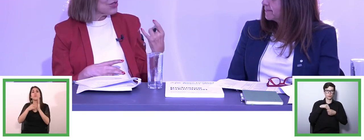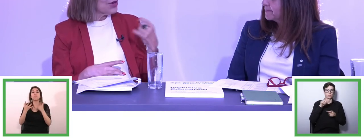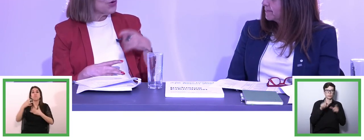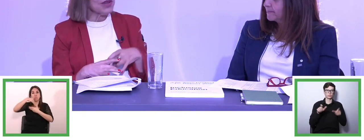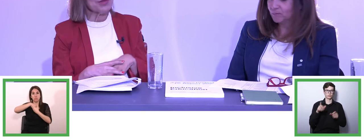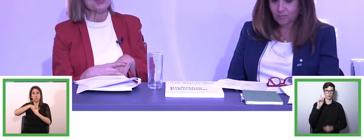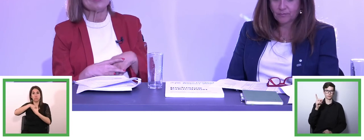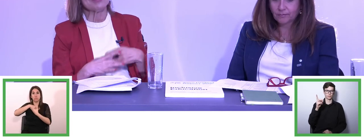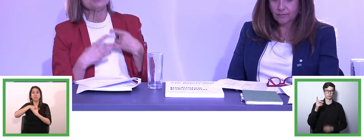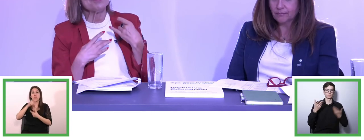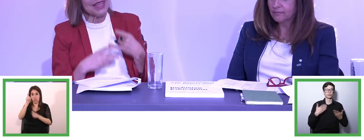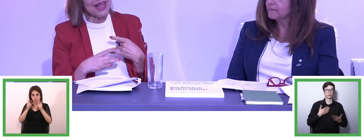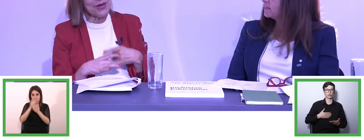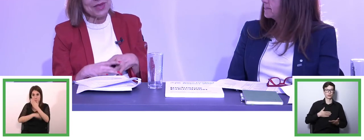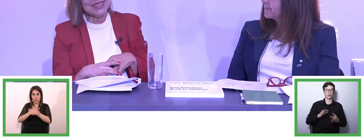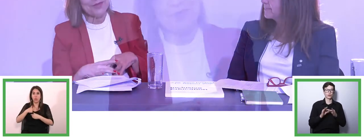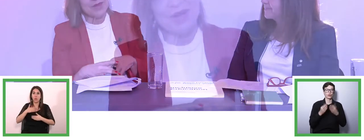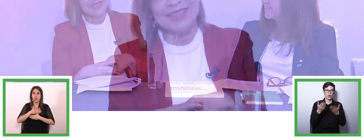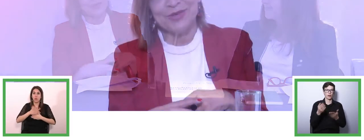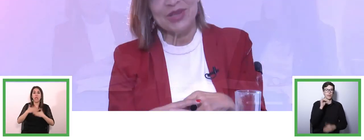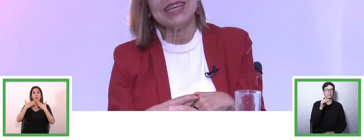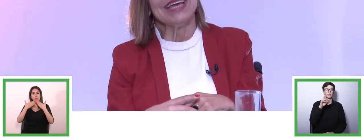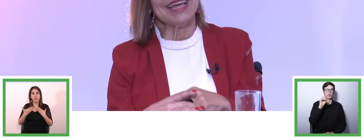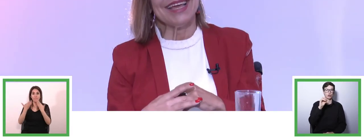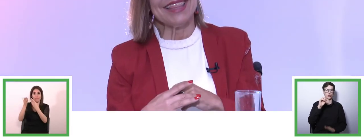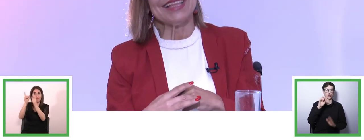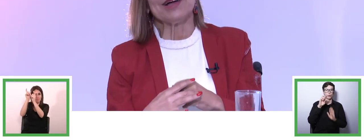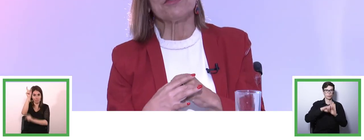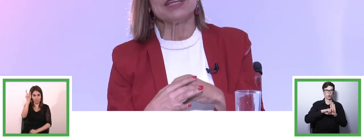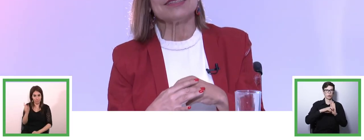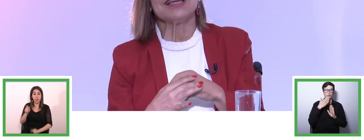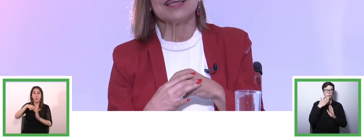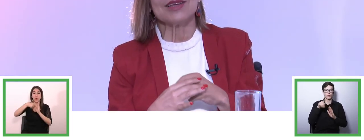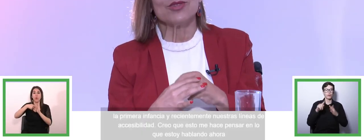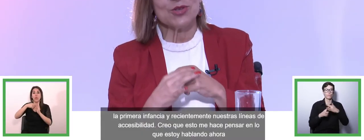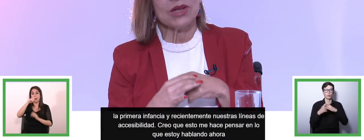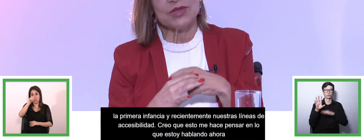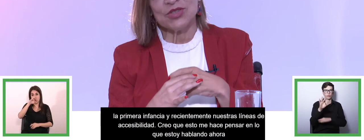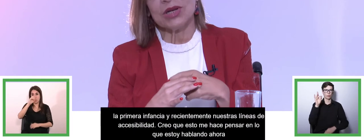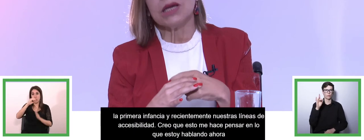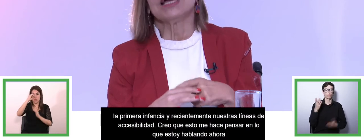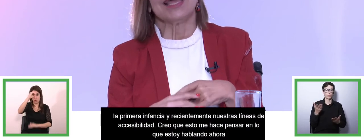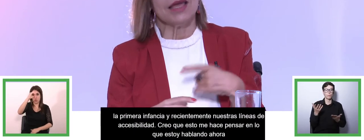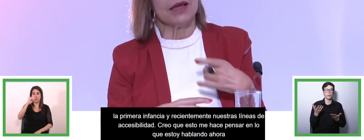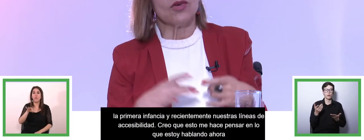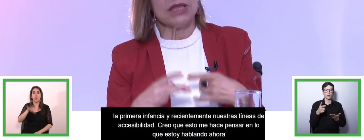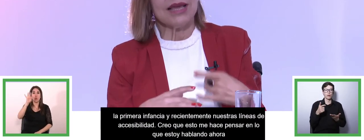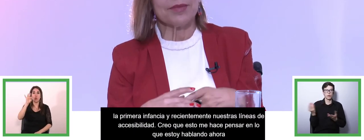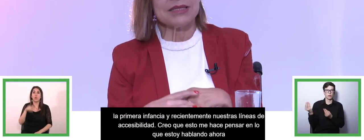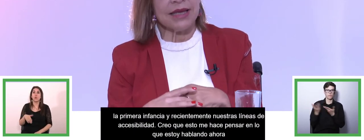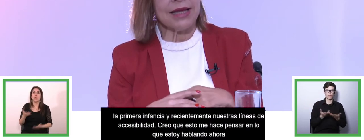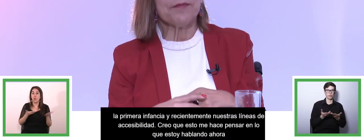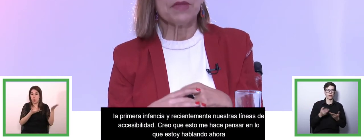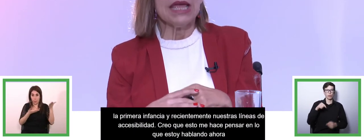Fundación Descúbreme por haberme invitado a mí a ser parte hoy de esta conferencia ya que yo soy una persona con